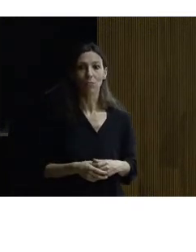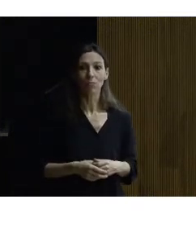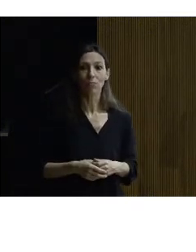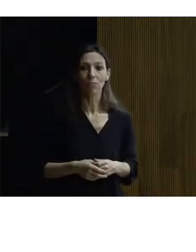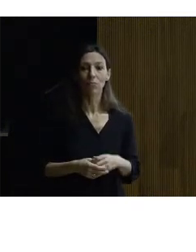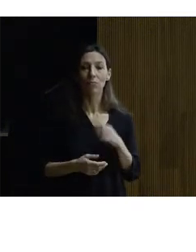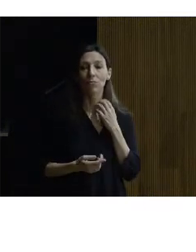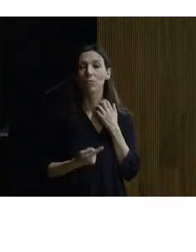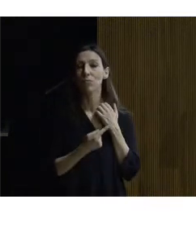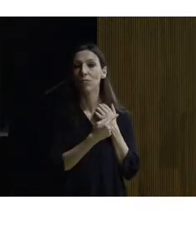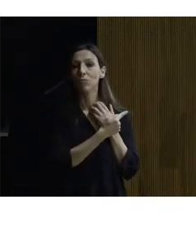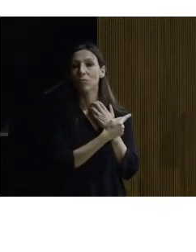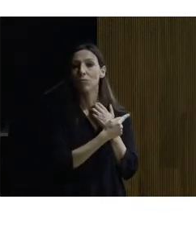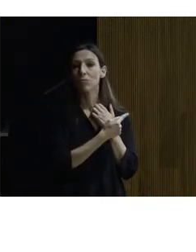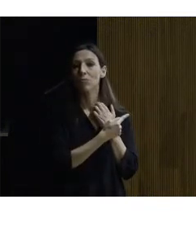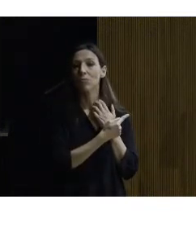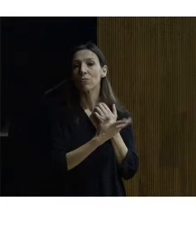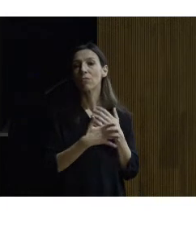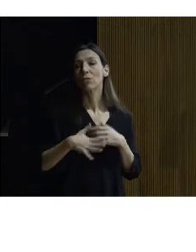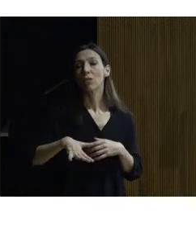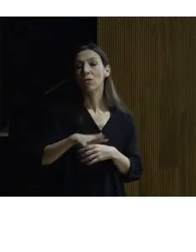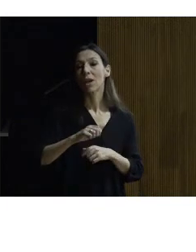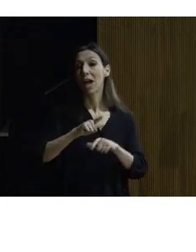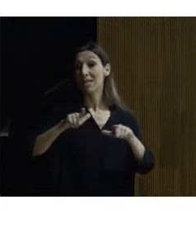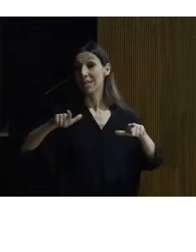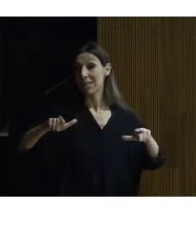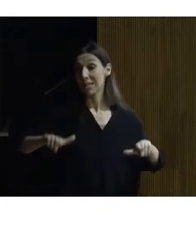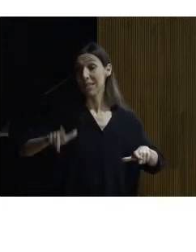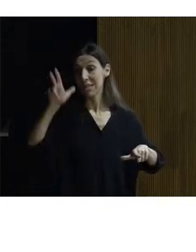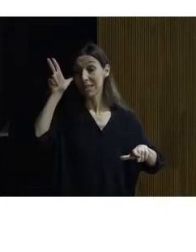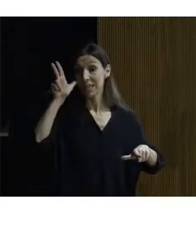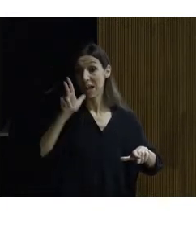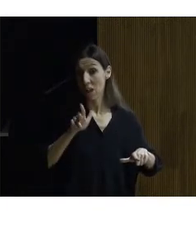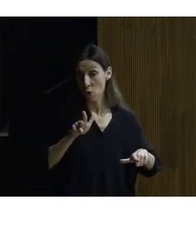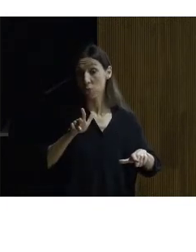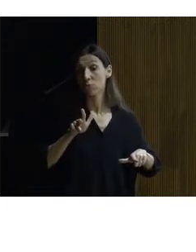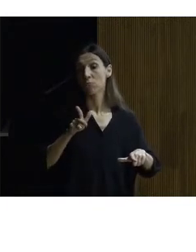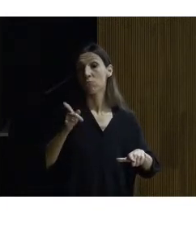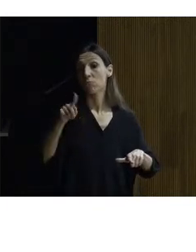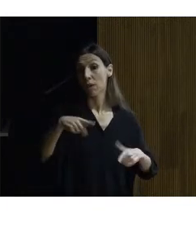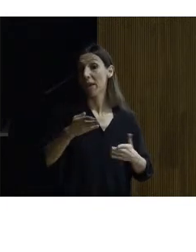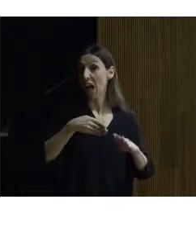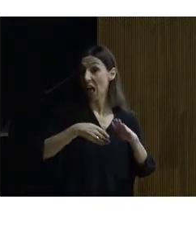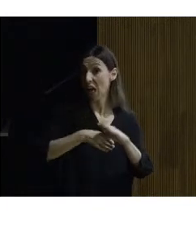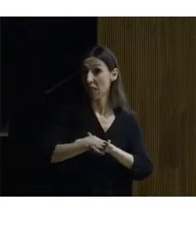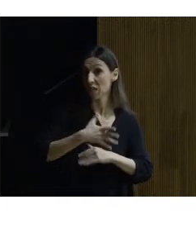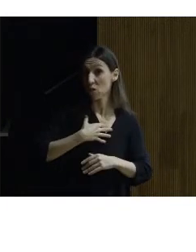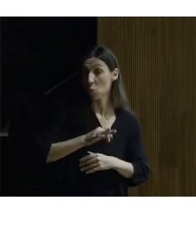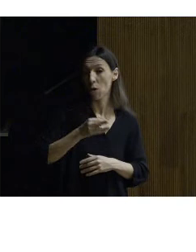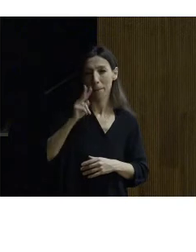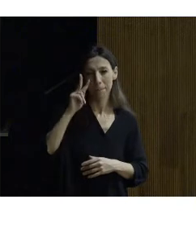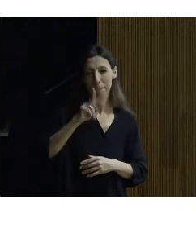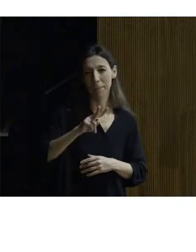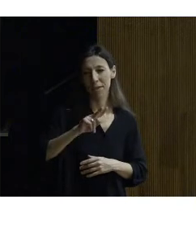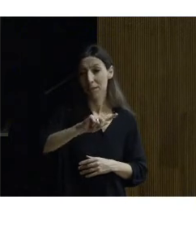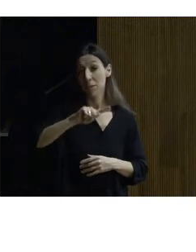aquí tenemos en este caso en la sala de estar otras medidas de accesibilidad la más visible la que está en primer